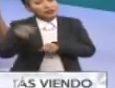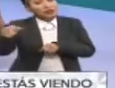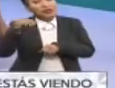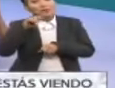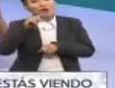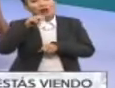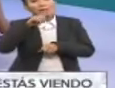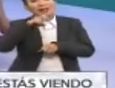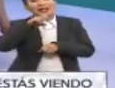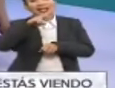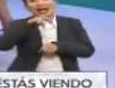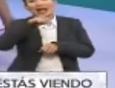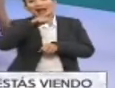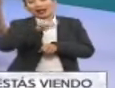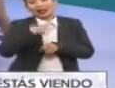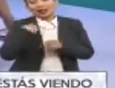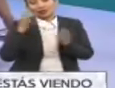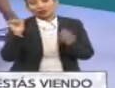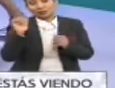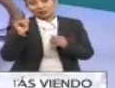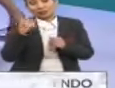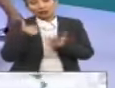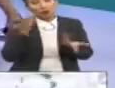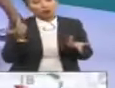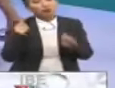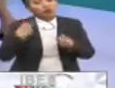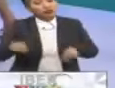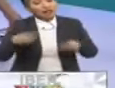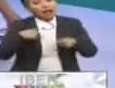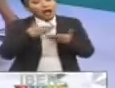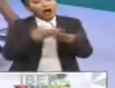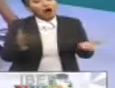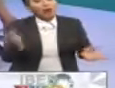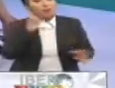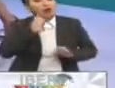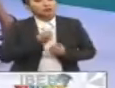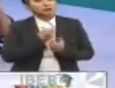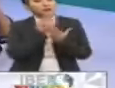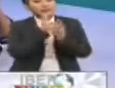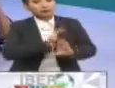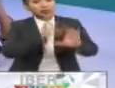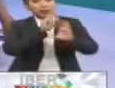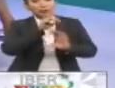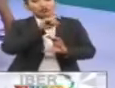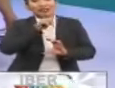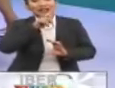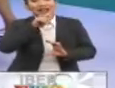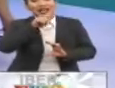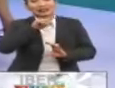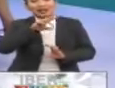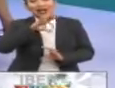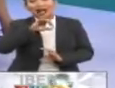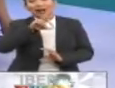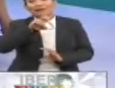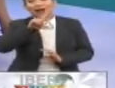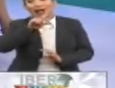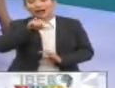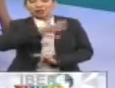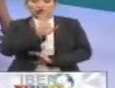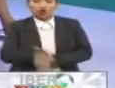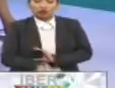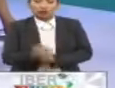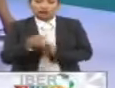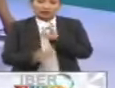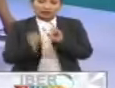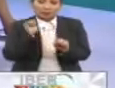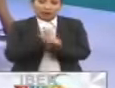iberoamericana. Así es, Omar, y nos despedimos como siempre con música, esta vez la soprano española Monserrat Cavallet, quien falleció